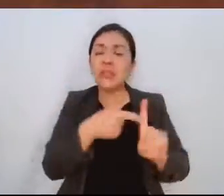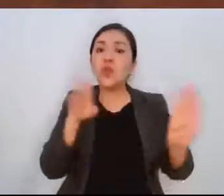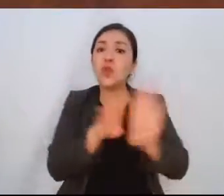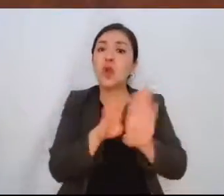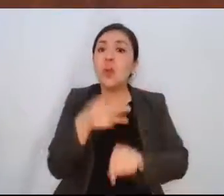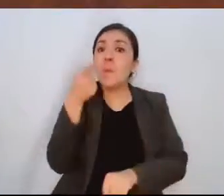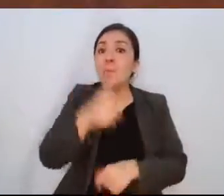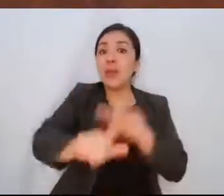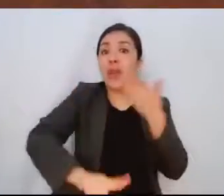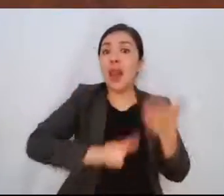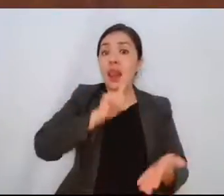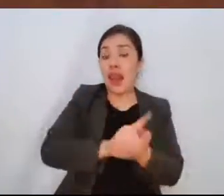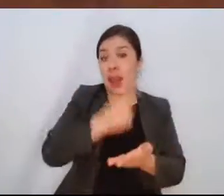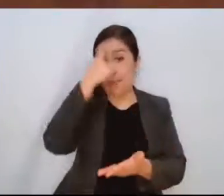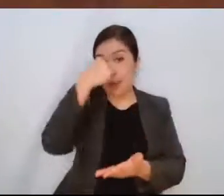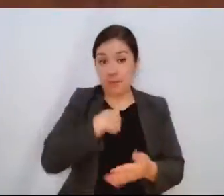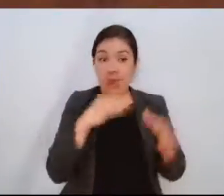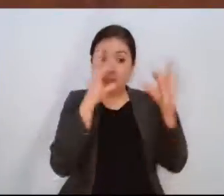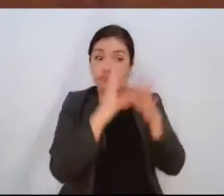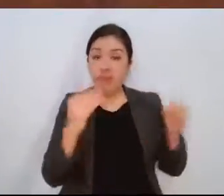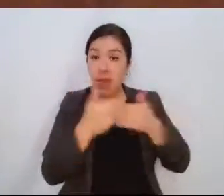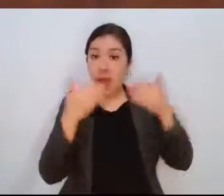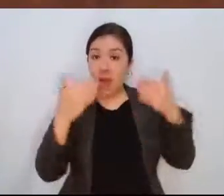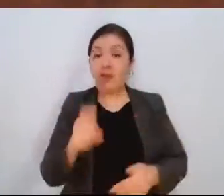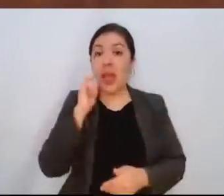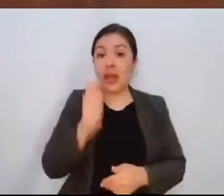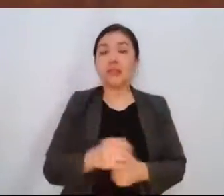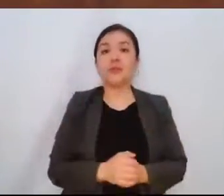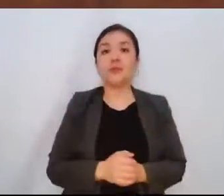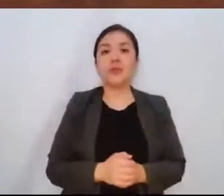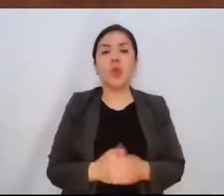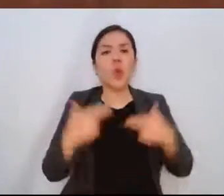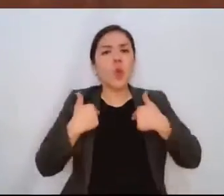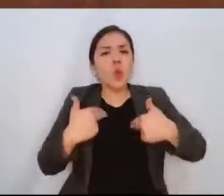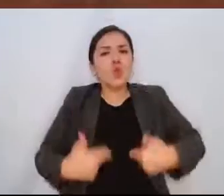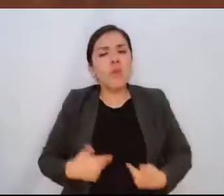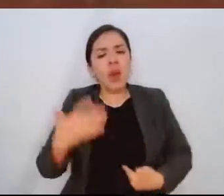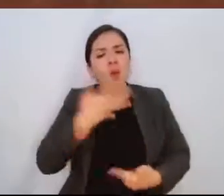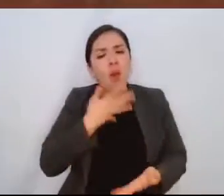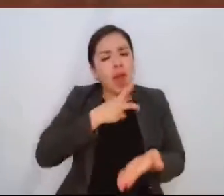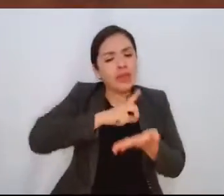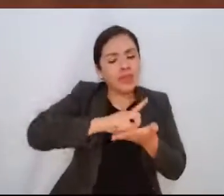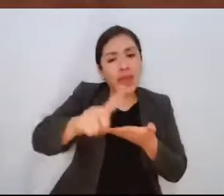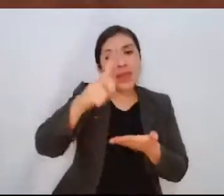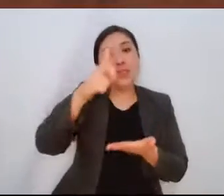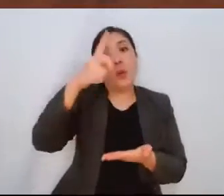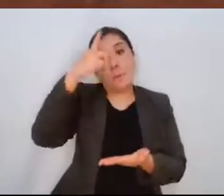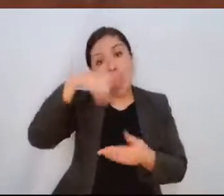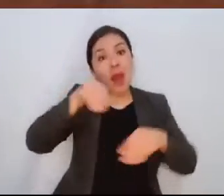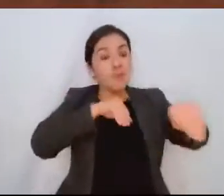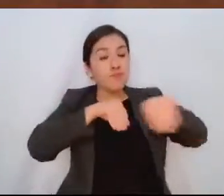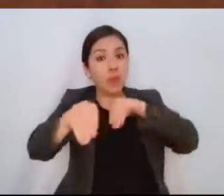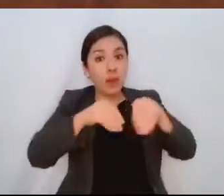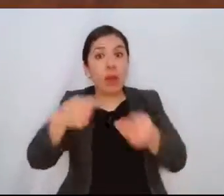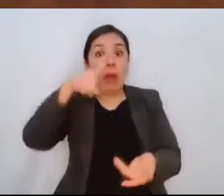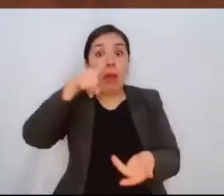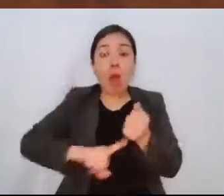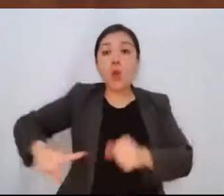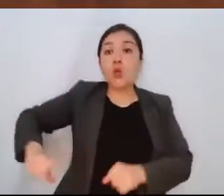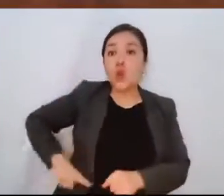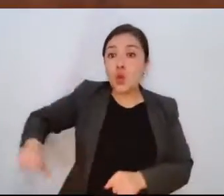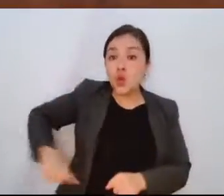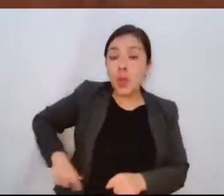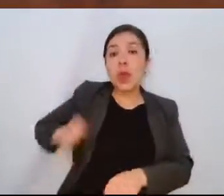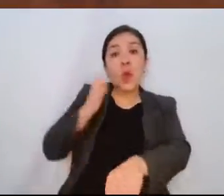a la que me permito citar, el derecho humano a la movilidad implica la obligación del gobierno, del Estado y de los municipios